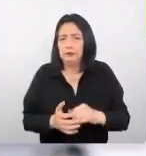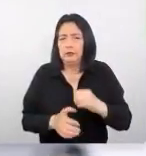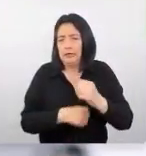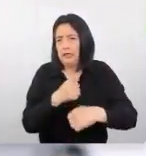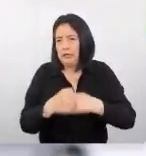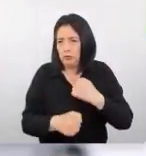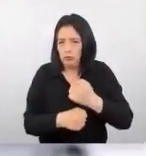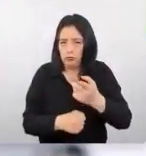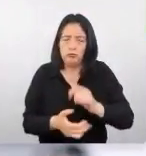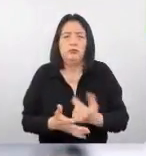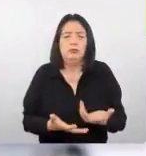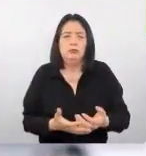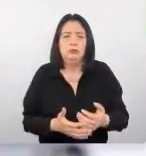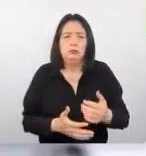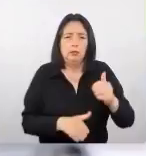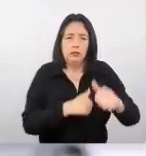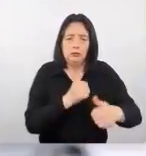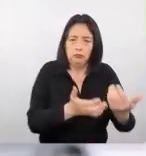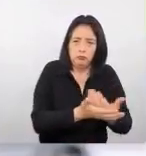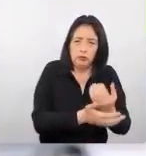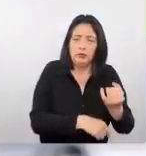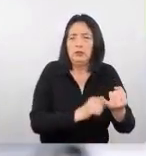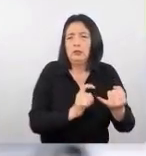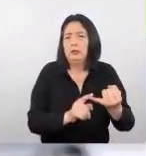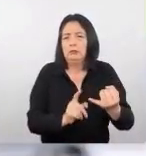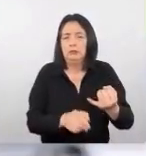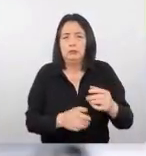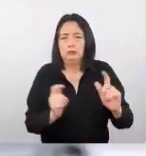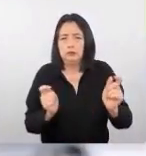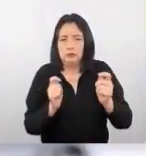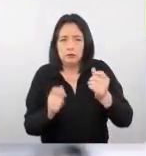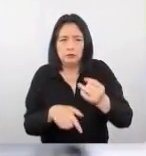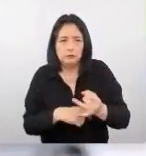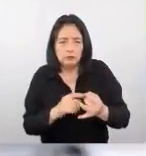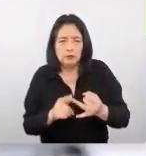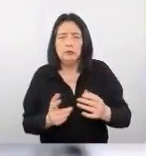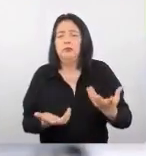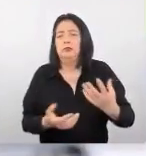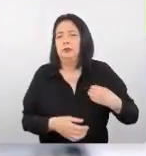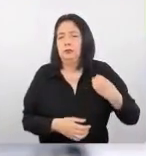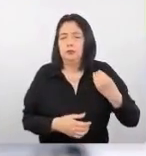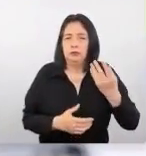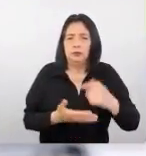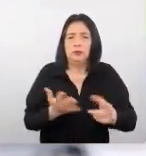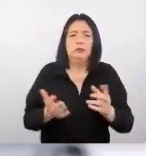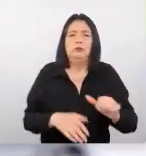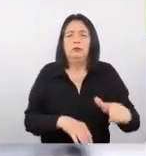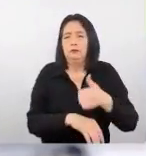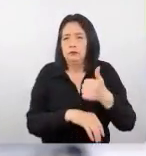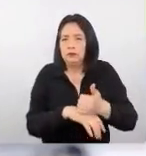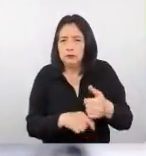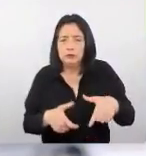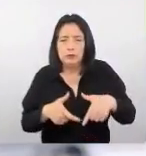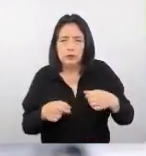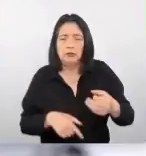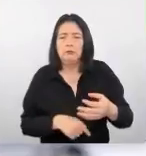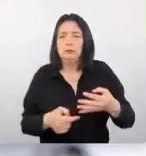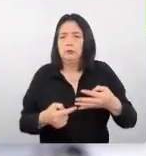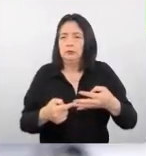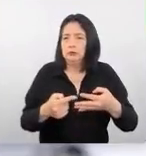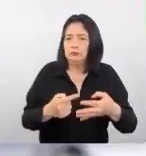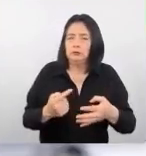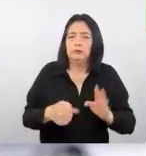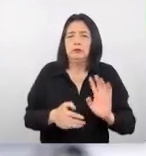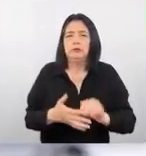tenemos desde año nuevo desde celebración de la mayoría de edad de la fundación de Japón en la